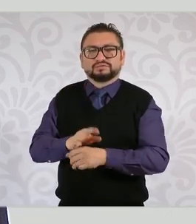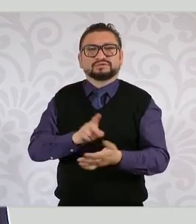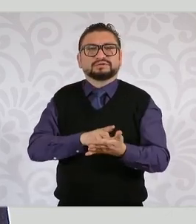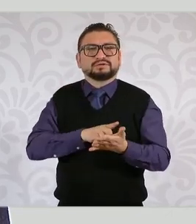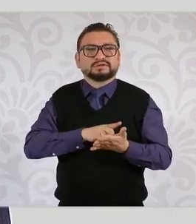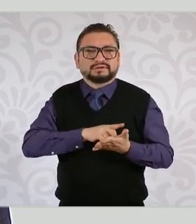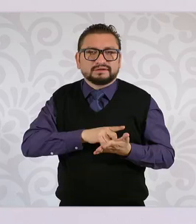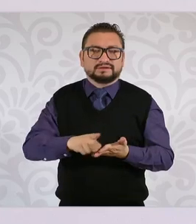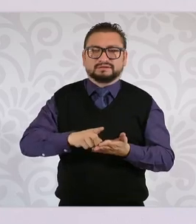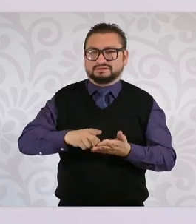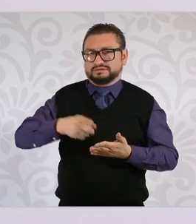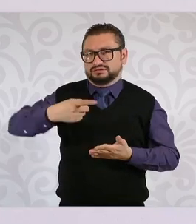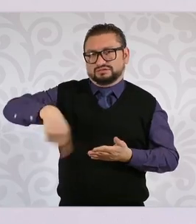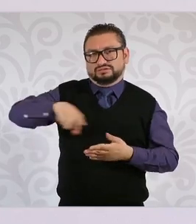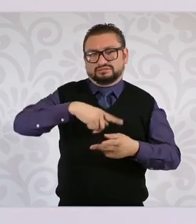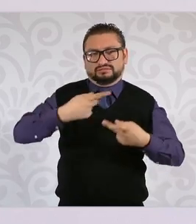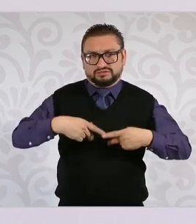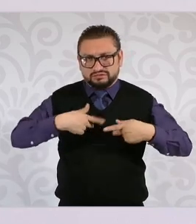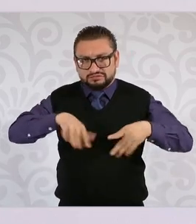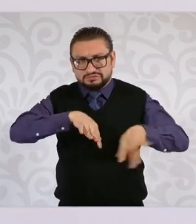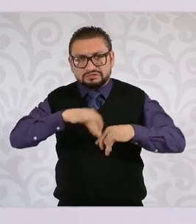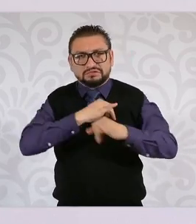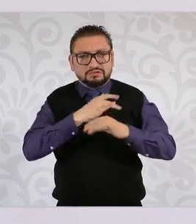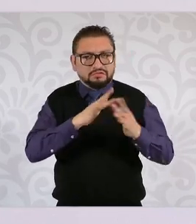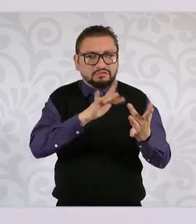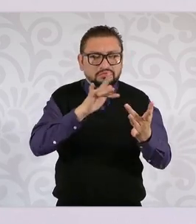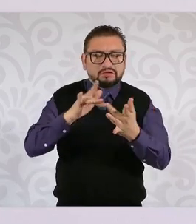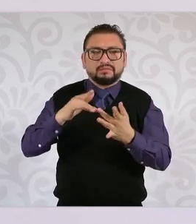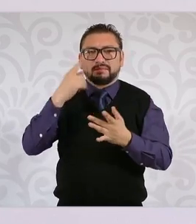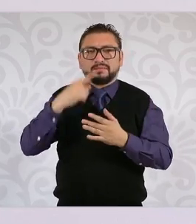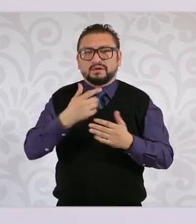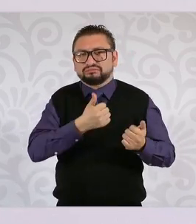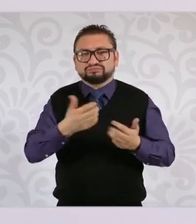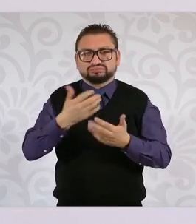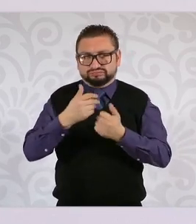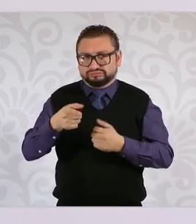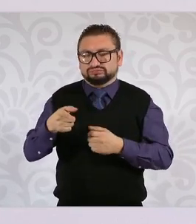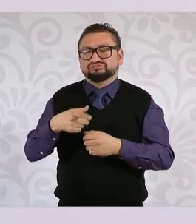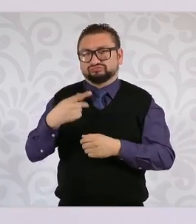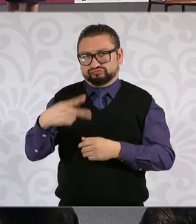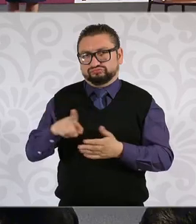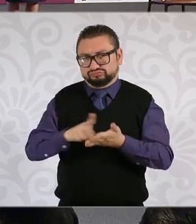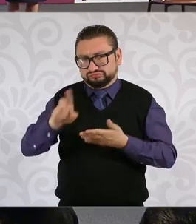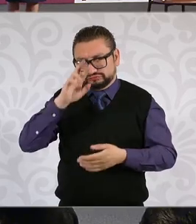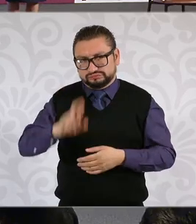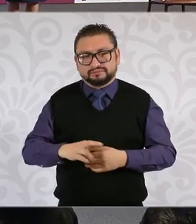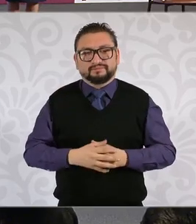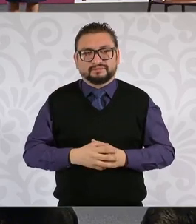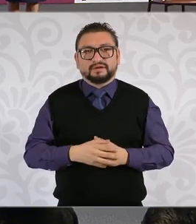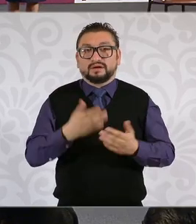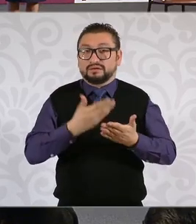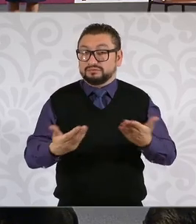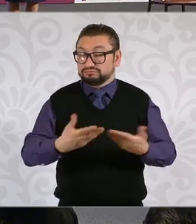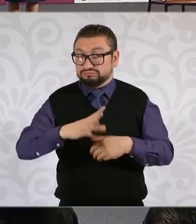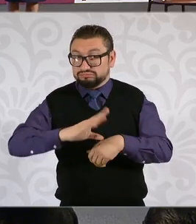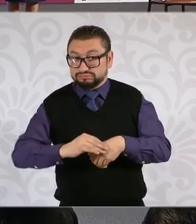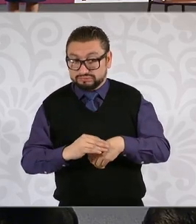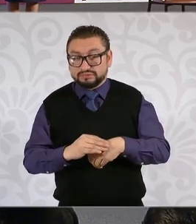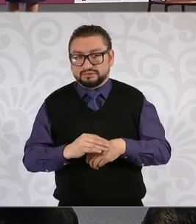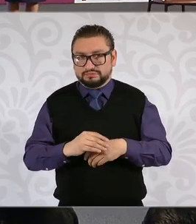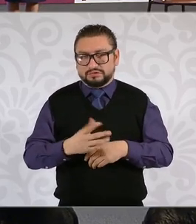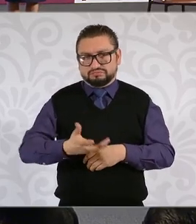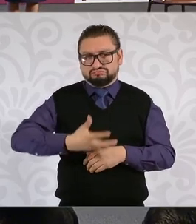derechos de las personas que trabajan en plataformas digitales. Y ahora, si me permiten, justamente para poder